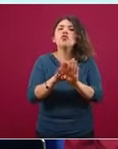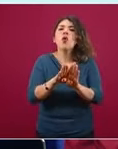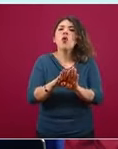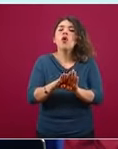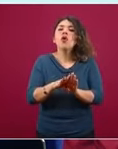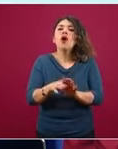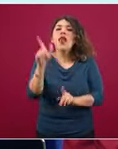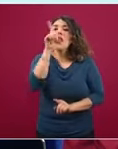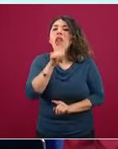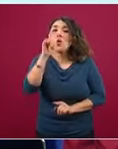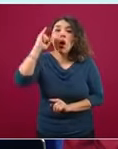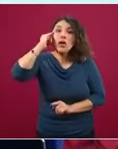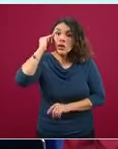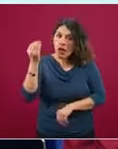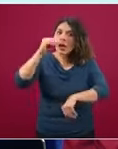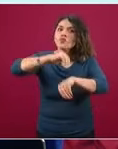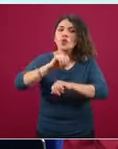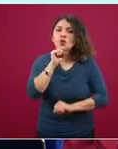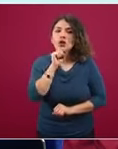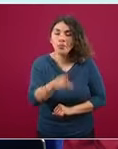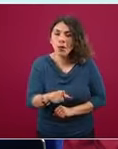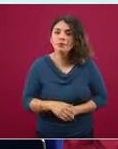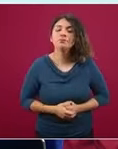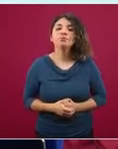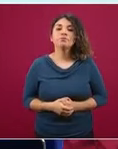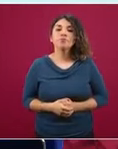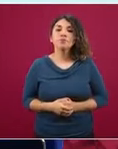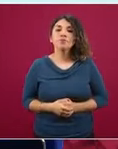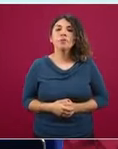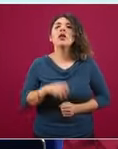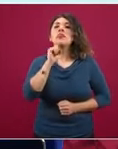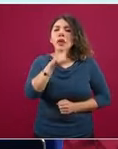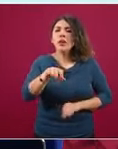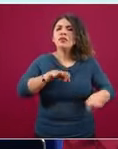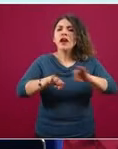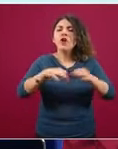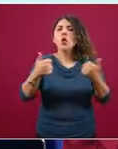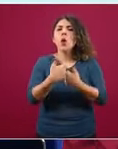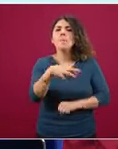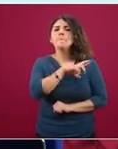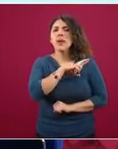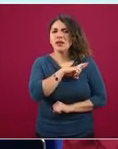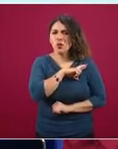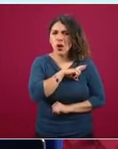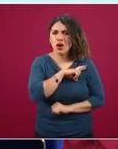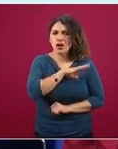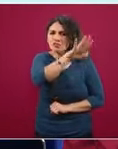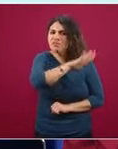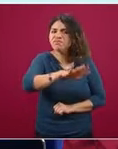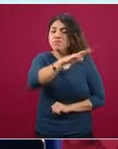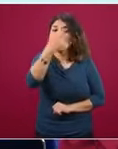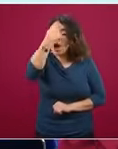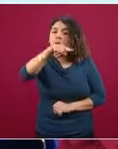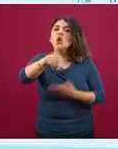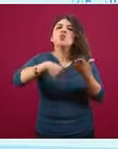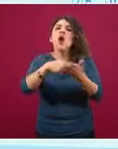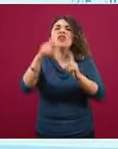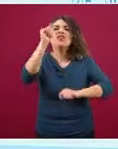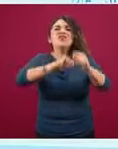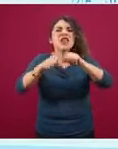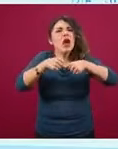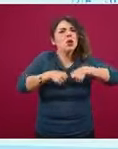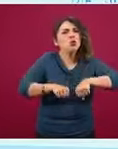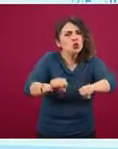indígenas. Se trabajó también con el sector privado para que en los supers, por ejemplo, de